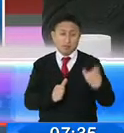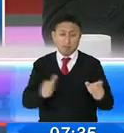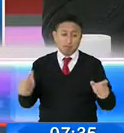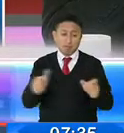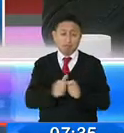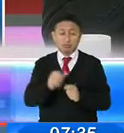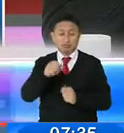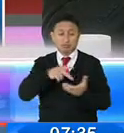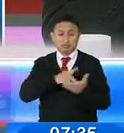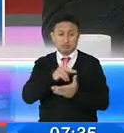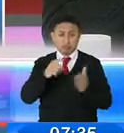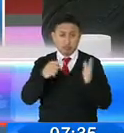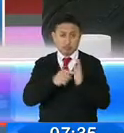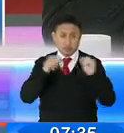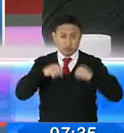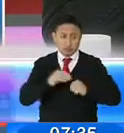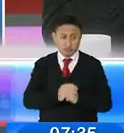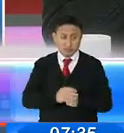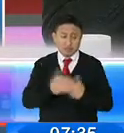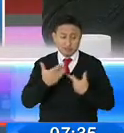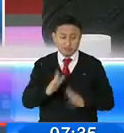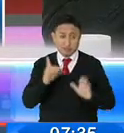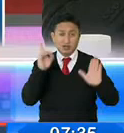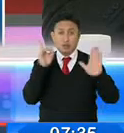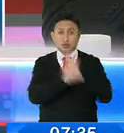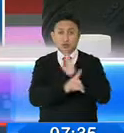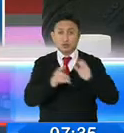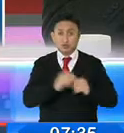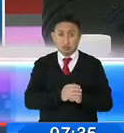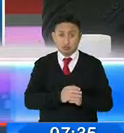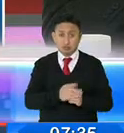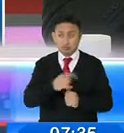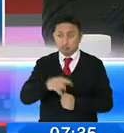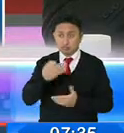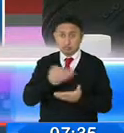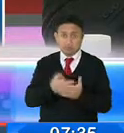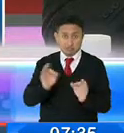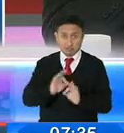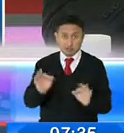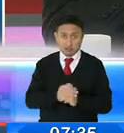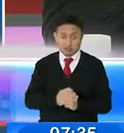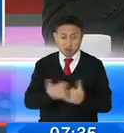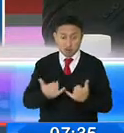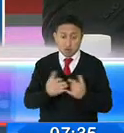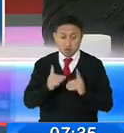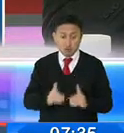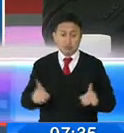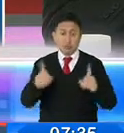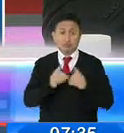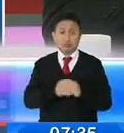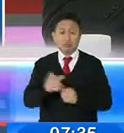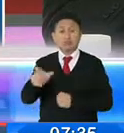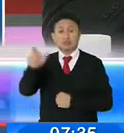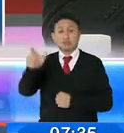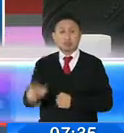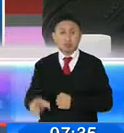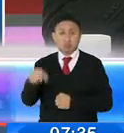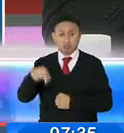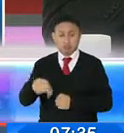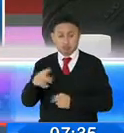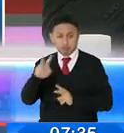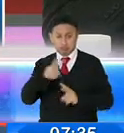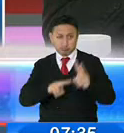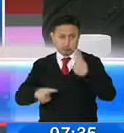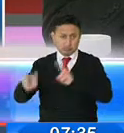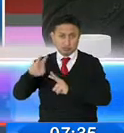con el contribuyente de generar la denuncia. En este momento pues nosotros tenemos cifras de cómo el ciudadano ha sido un veedor